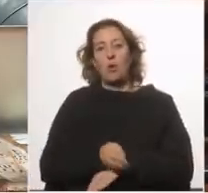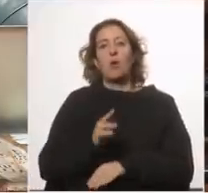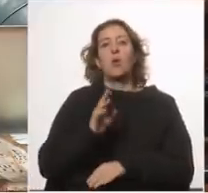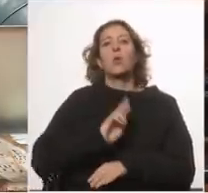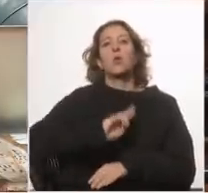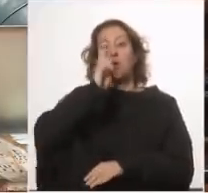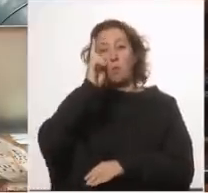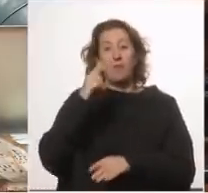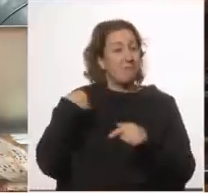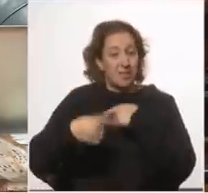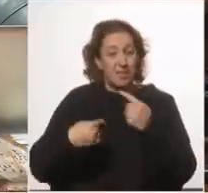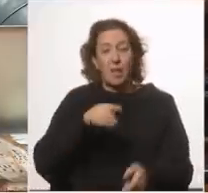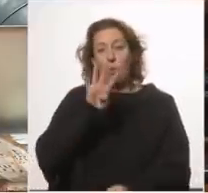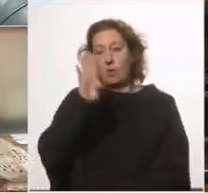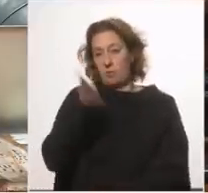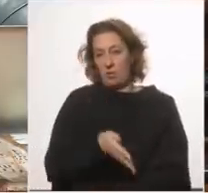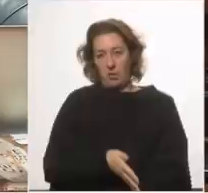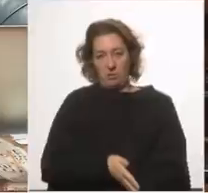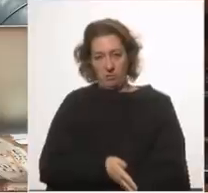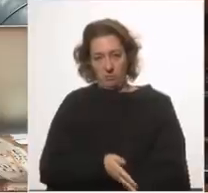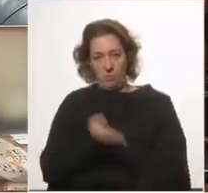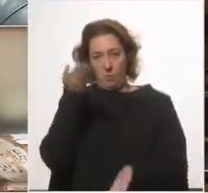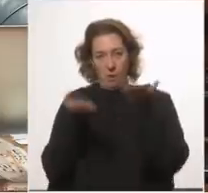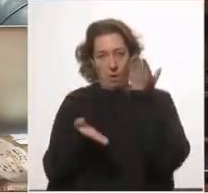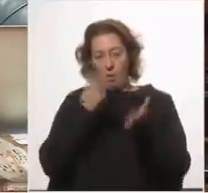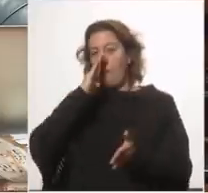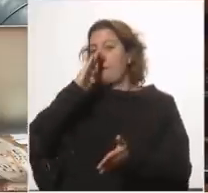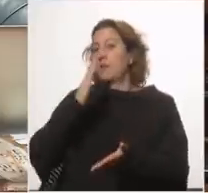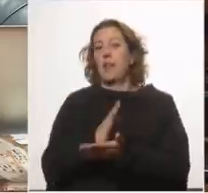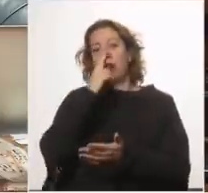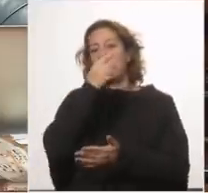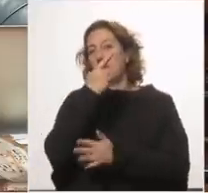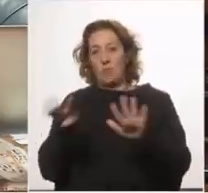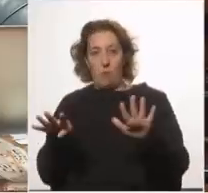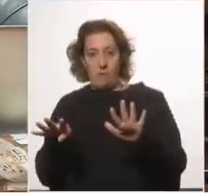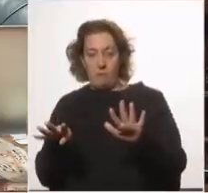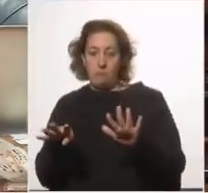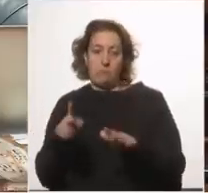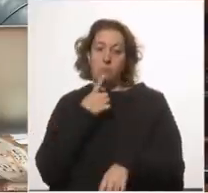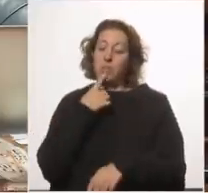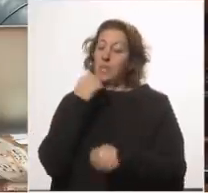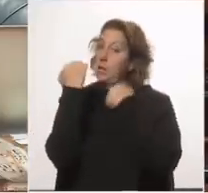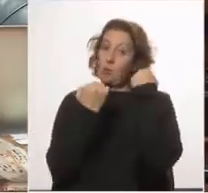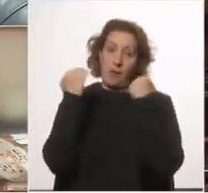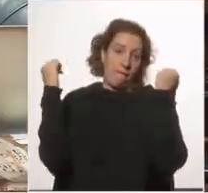% por debajo del cierre del 2019 o sea la política económica fracasó